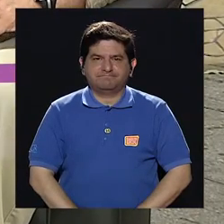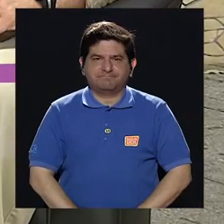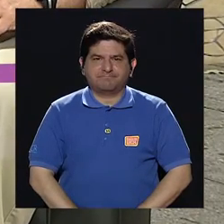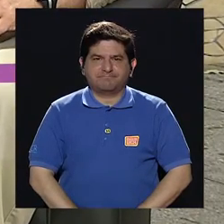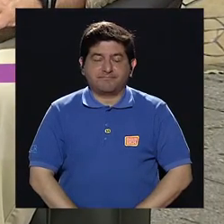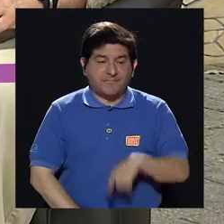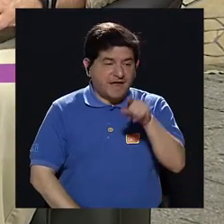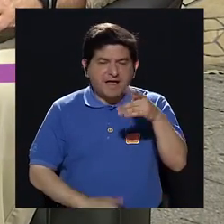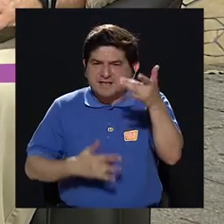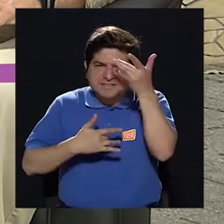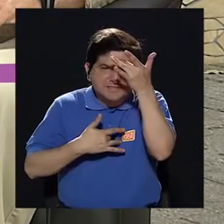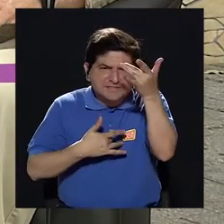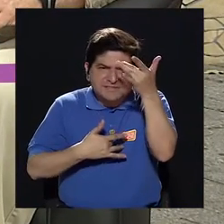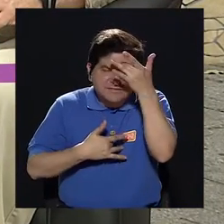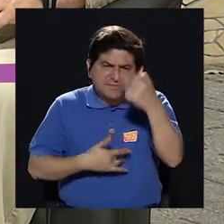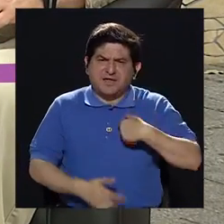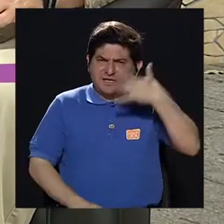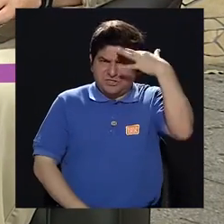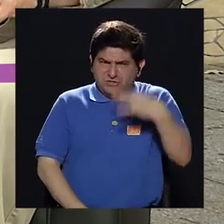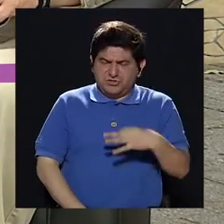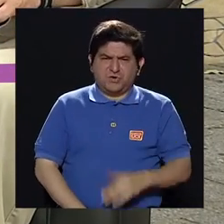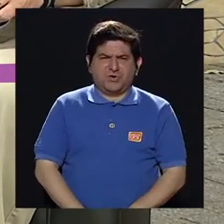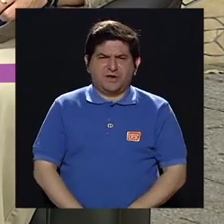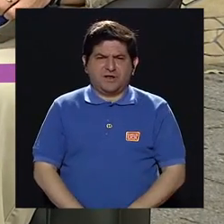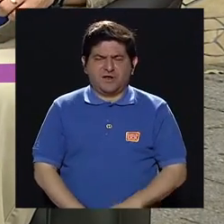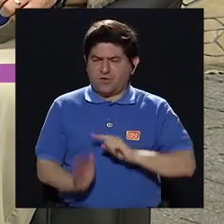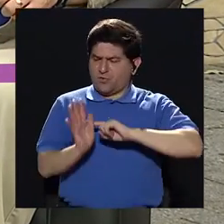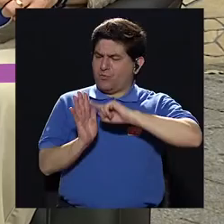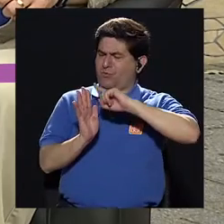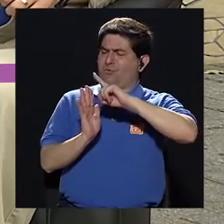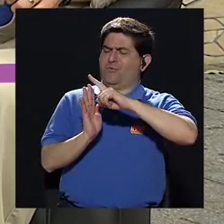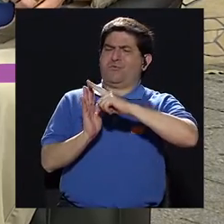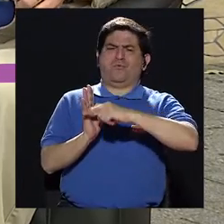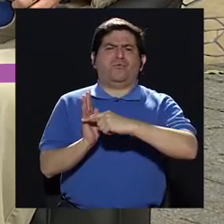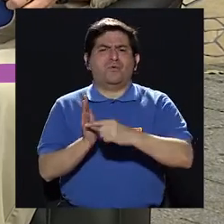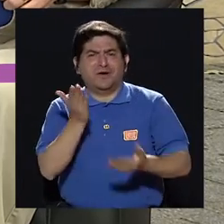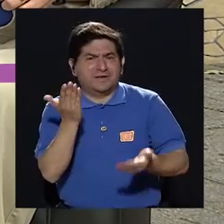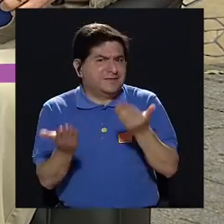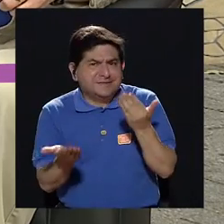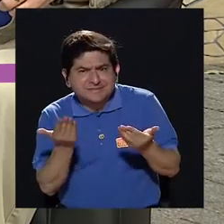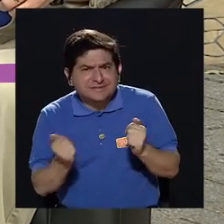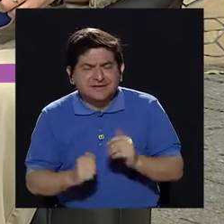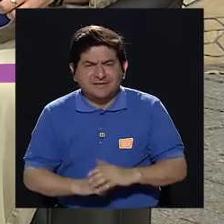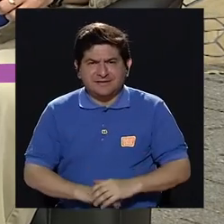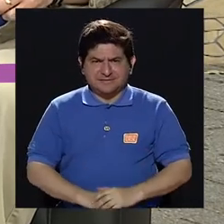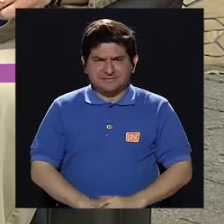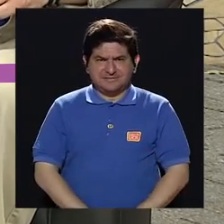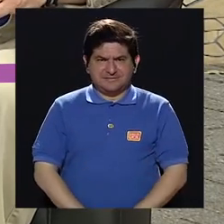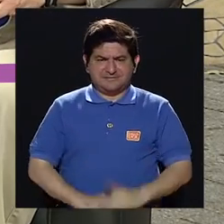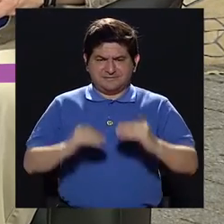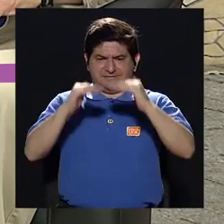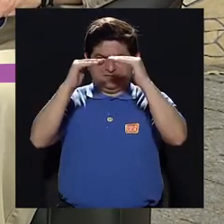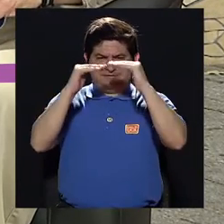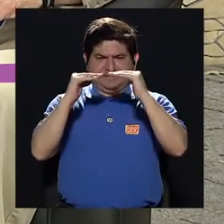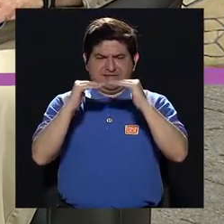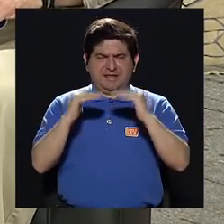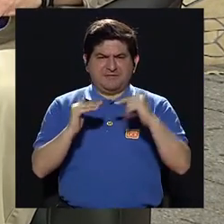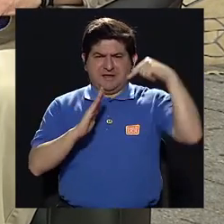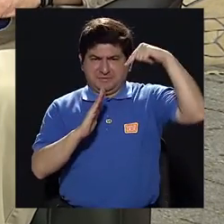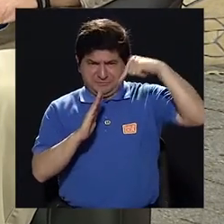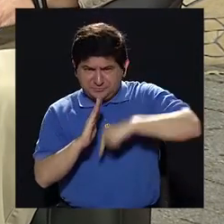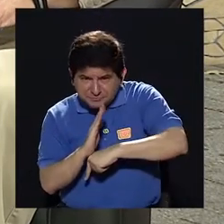En estas enfermedades, me imagino que existe un abanico de niveles de